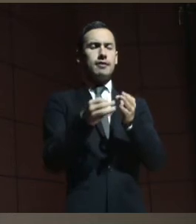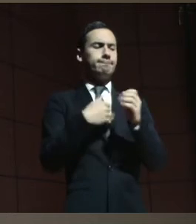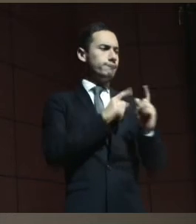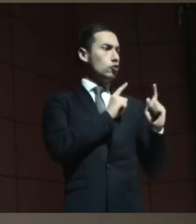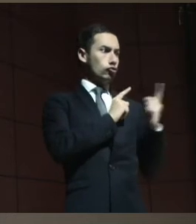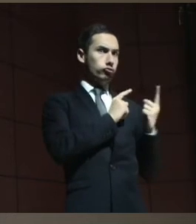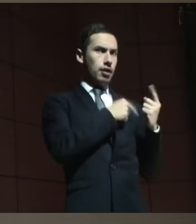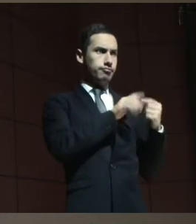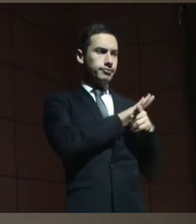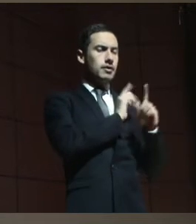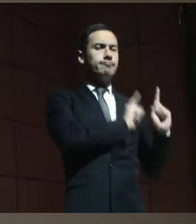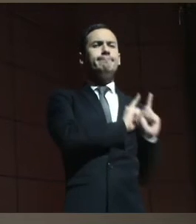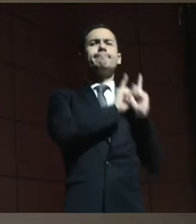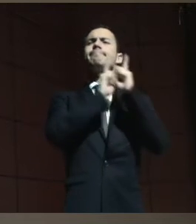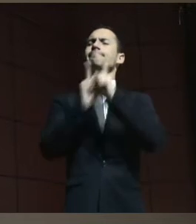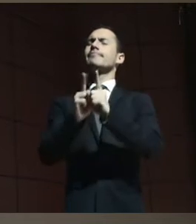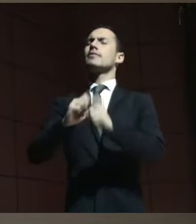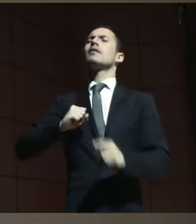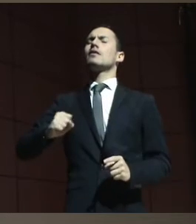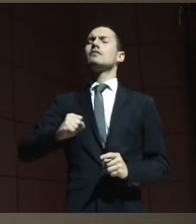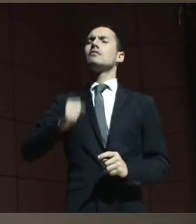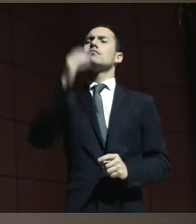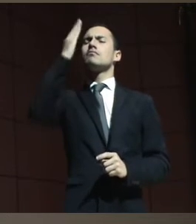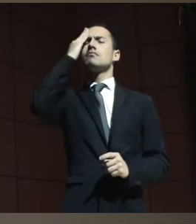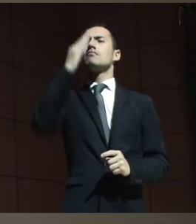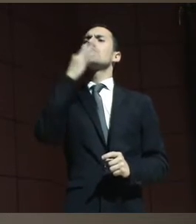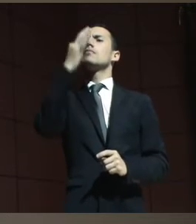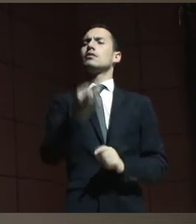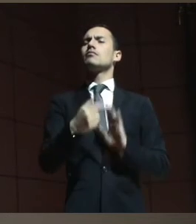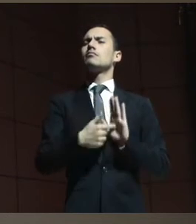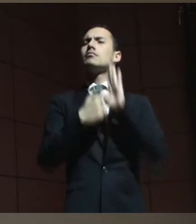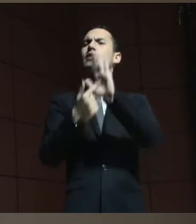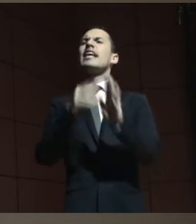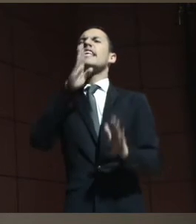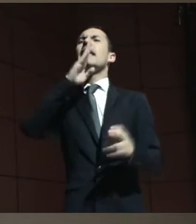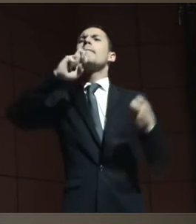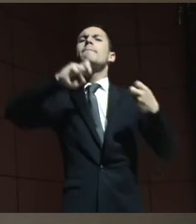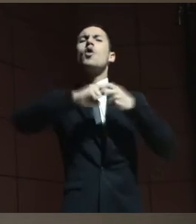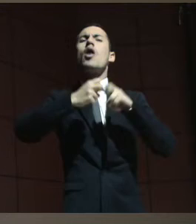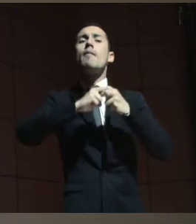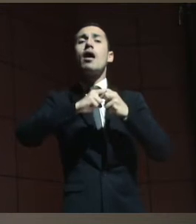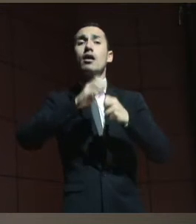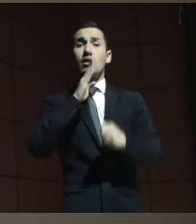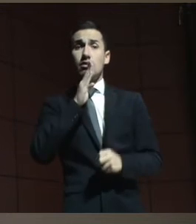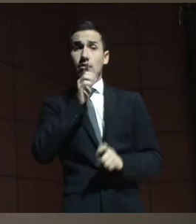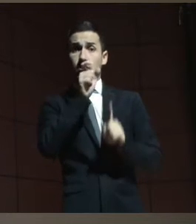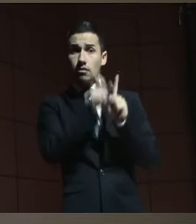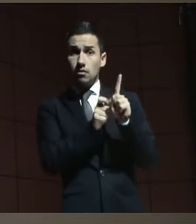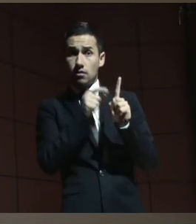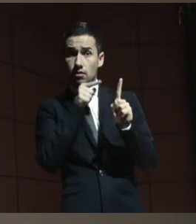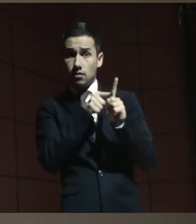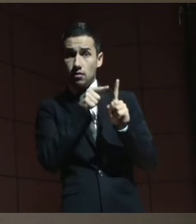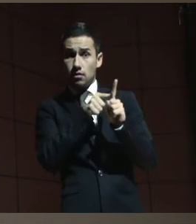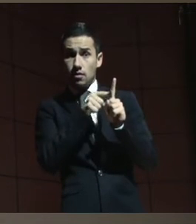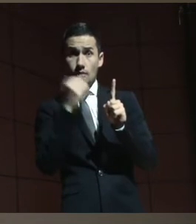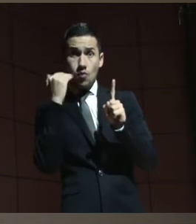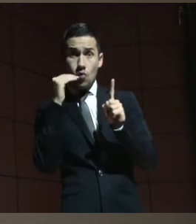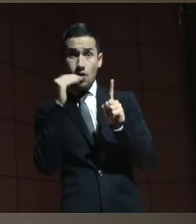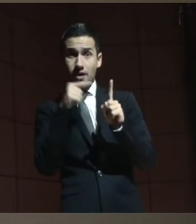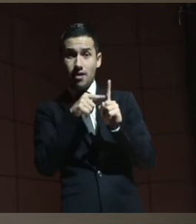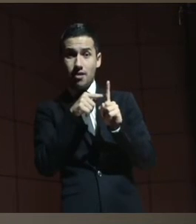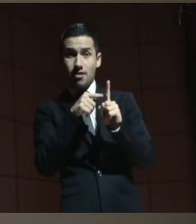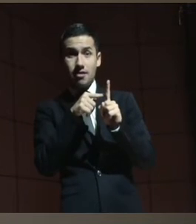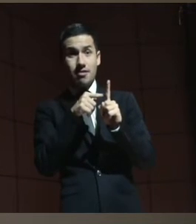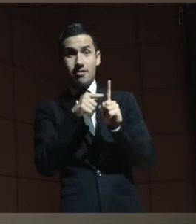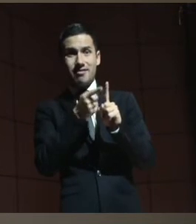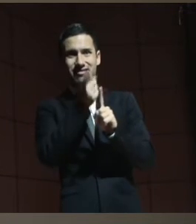efectivo de derechos, demostrando que en realidad el que tenía el problema mayor era quien había sido el denunciante. Y